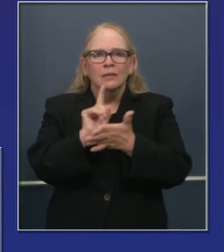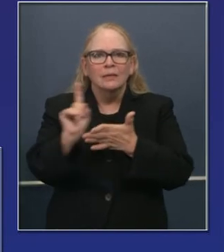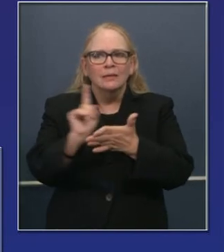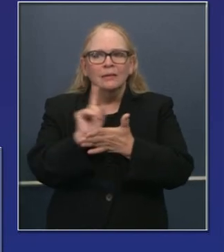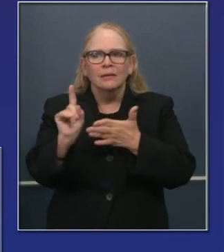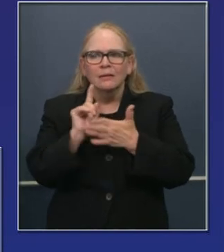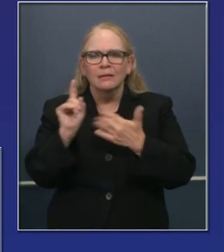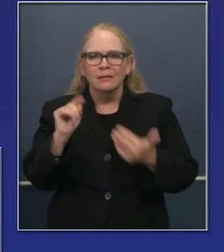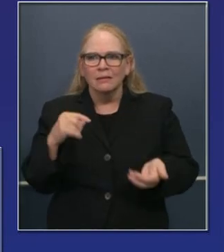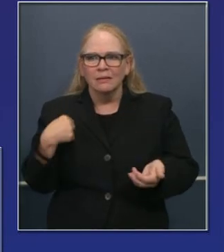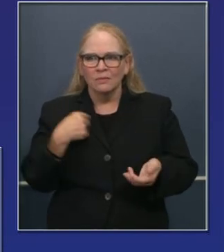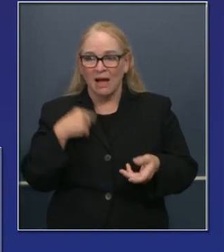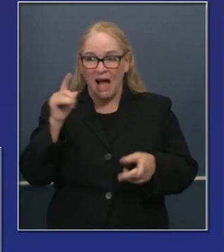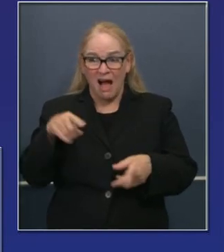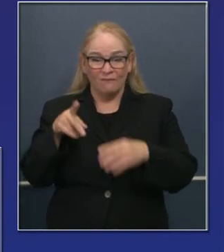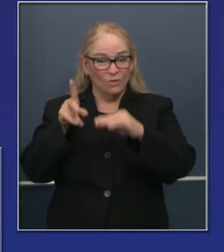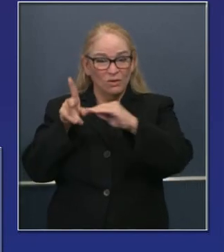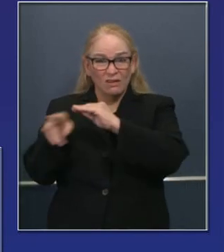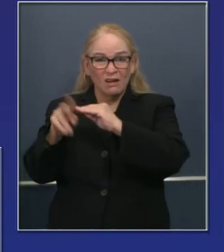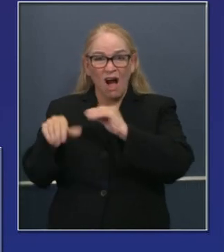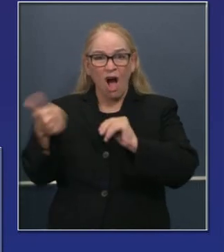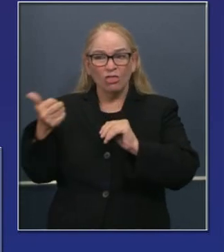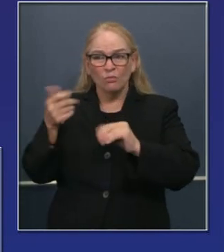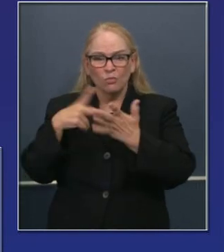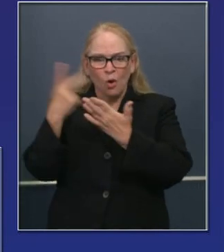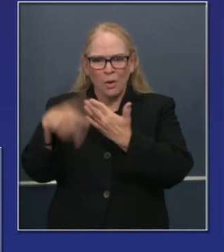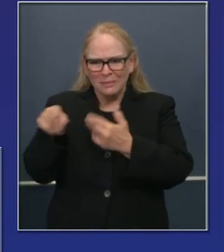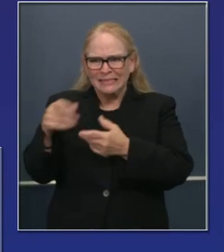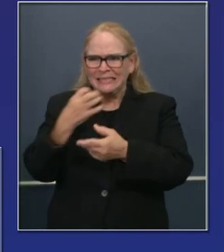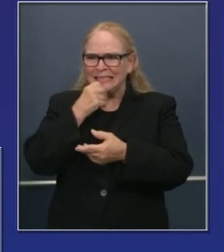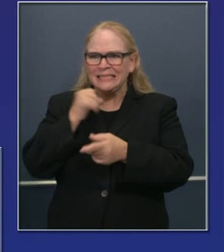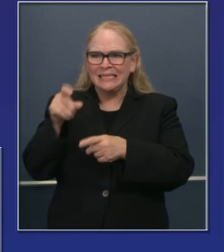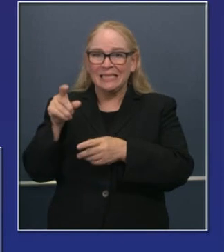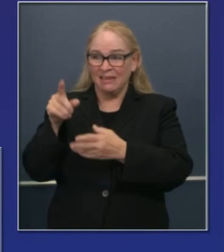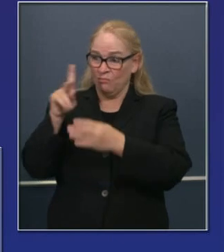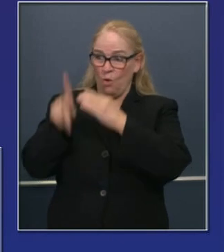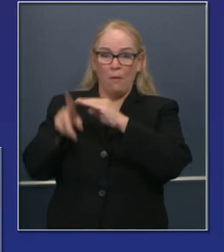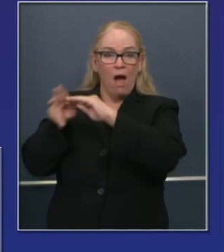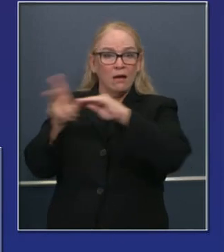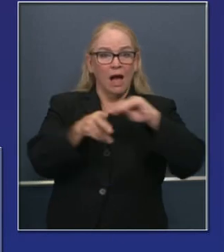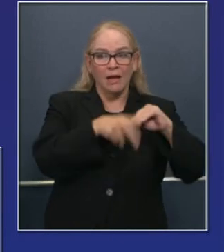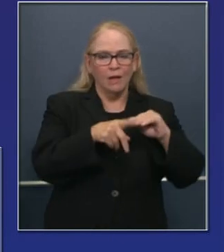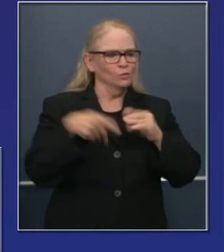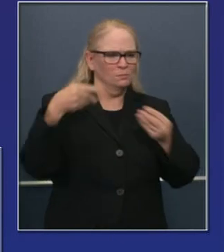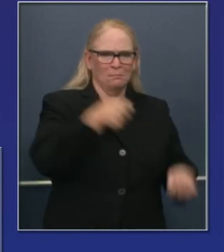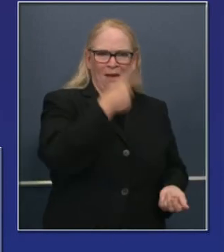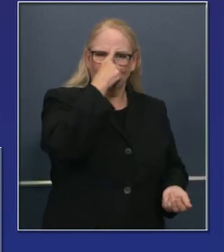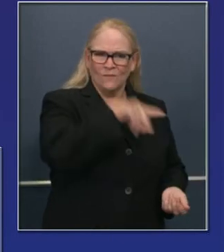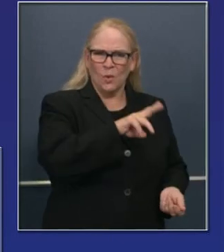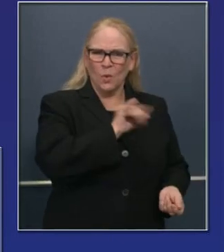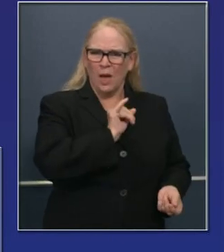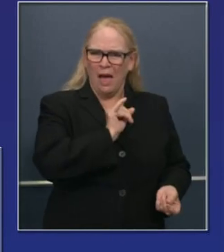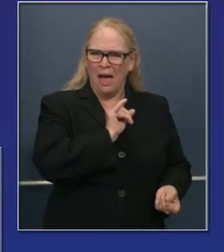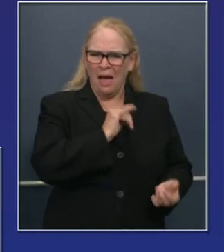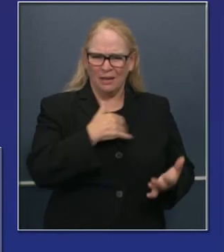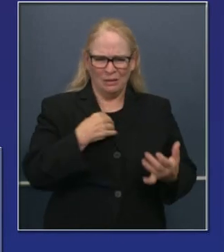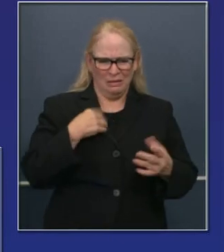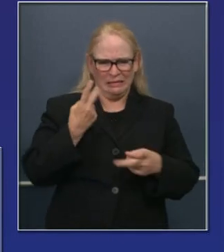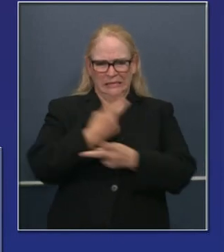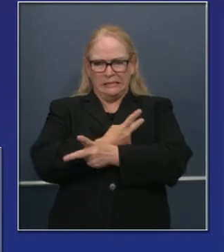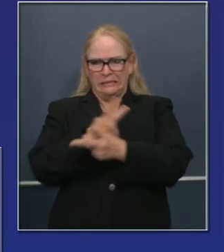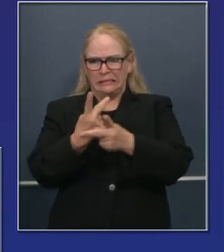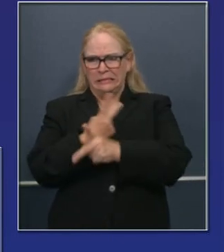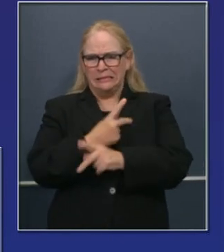estatales, que tendríamos que encontrar, programas que de otra manera tendríamos que cortar, o ingresos que tendríamos que generar